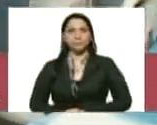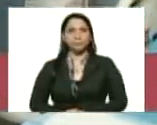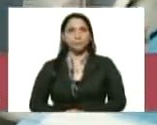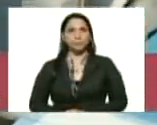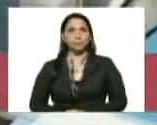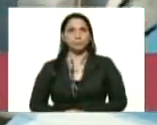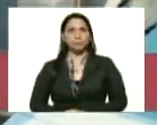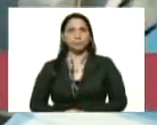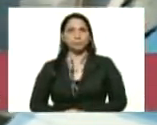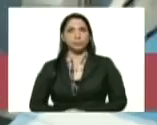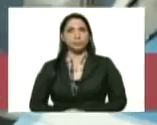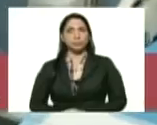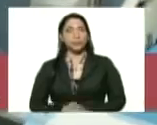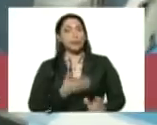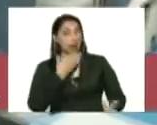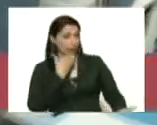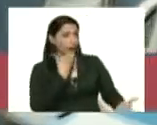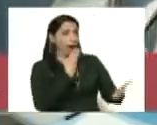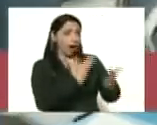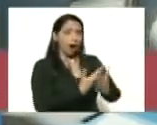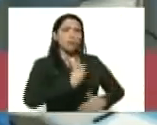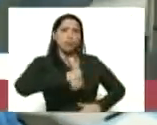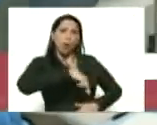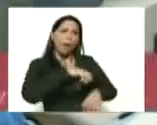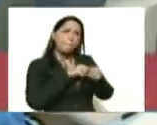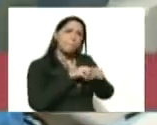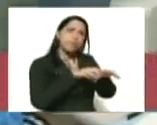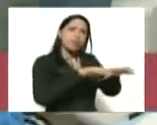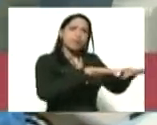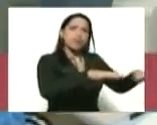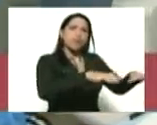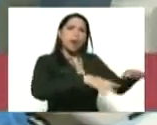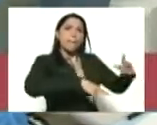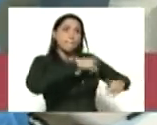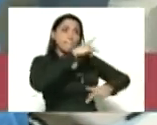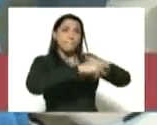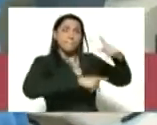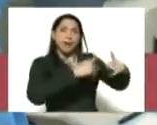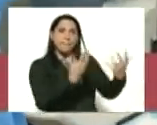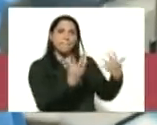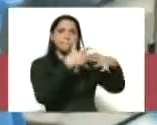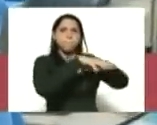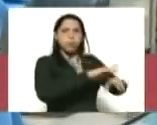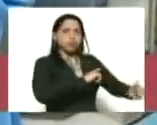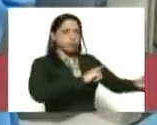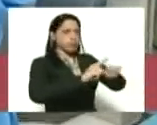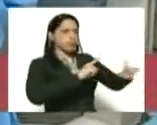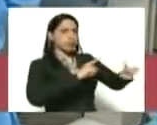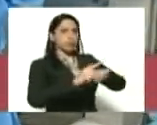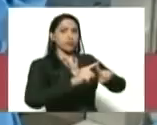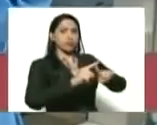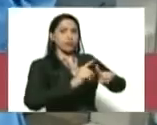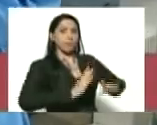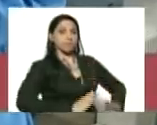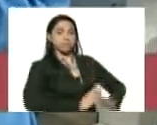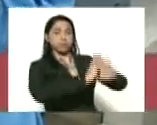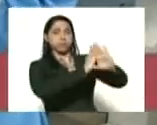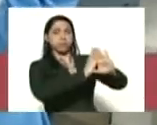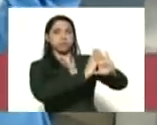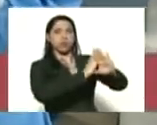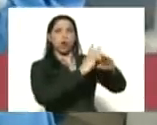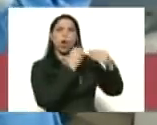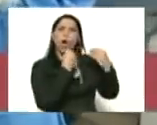gracias estamos desplegando en el territorio un plan de acción combinada para poder acercar cómo